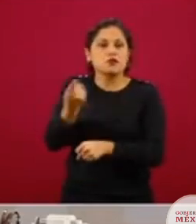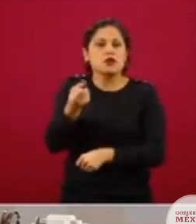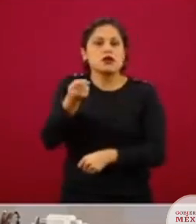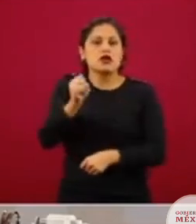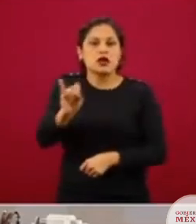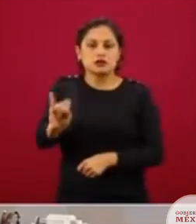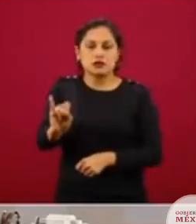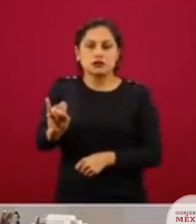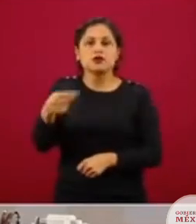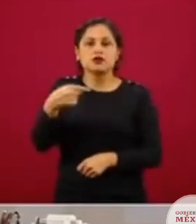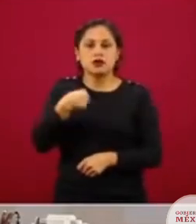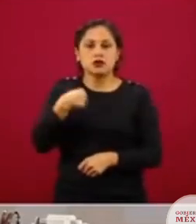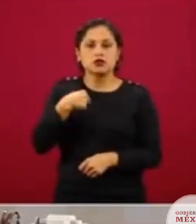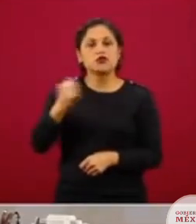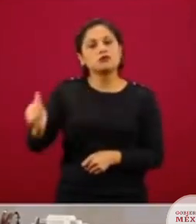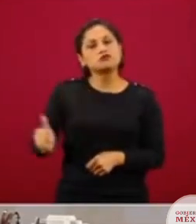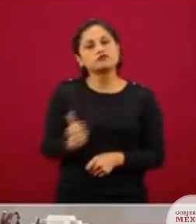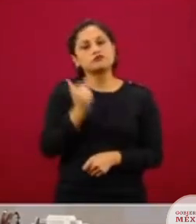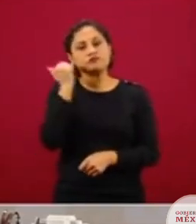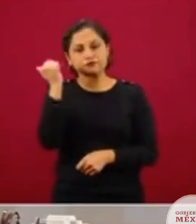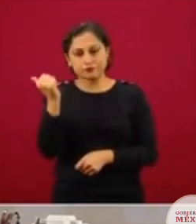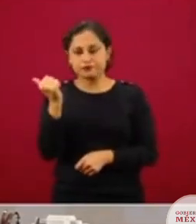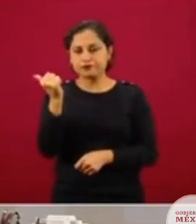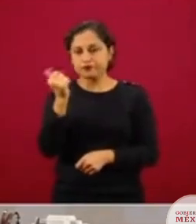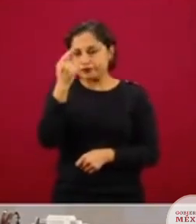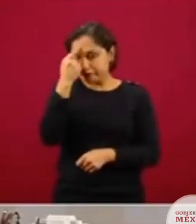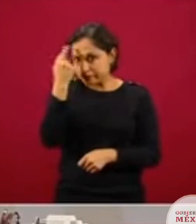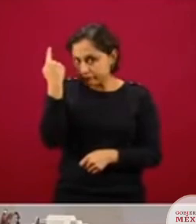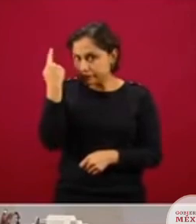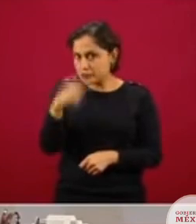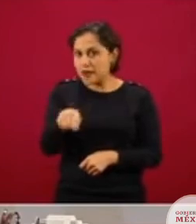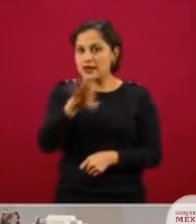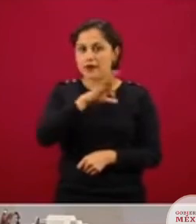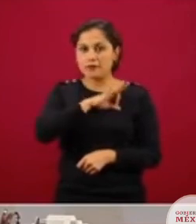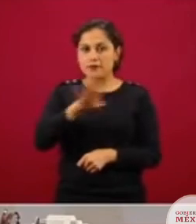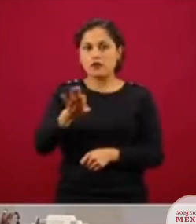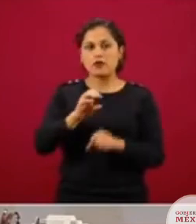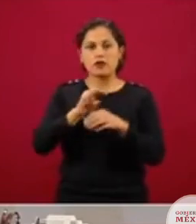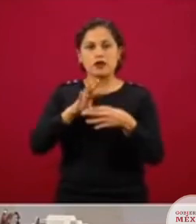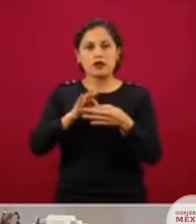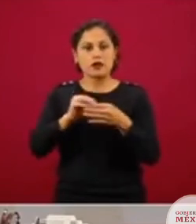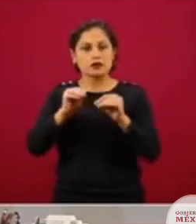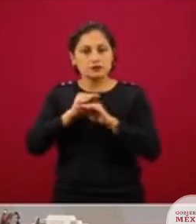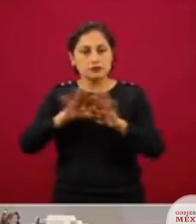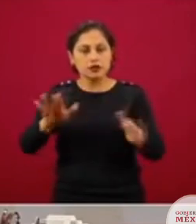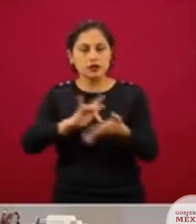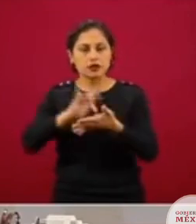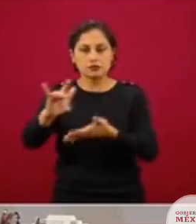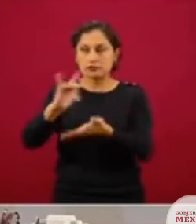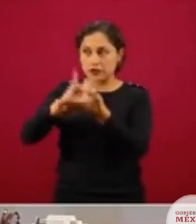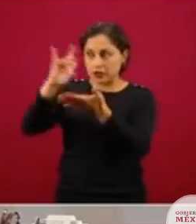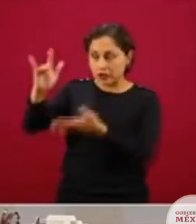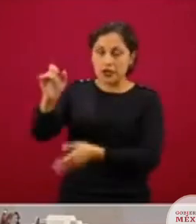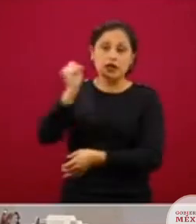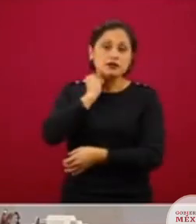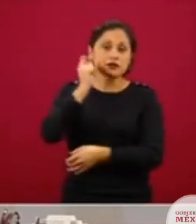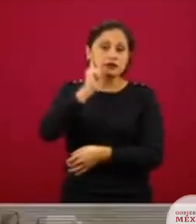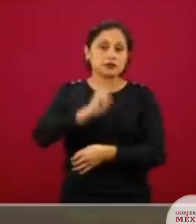desarrollar mis capacidades de comunicación. Gracias a su observación. Gracias, senador.